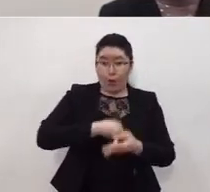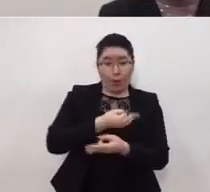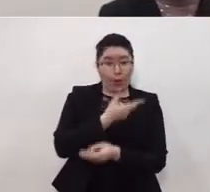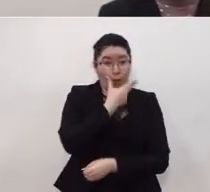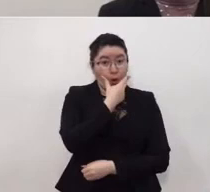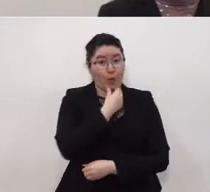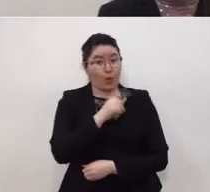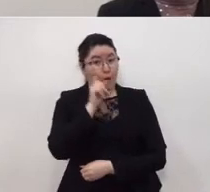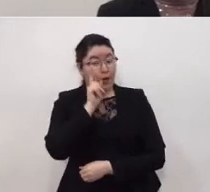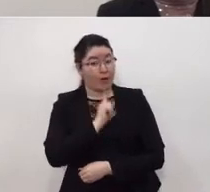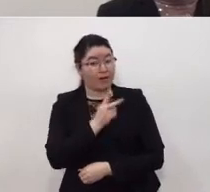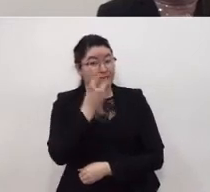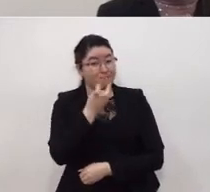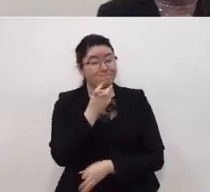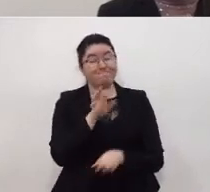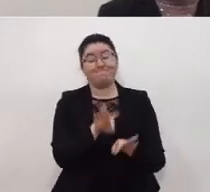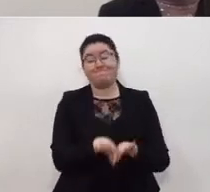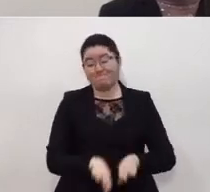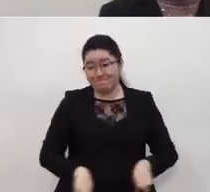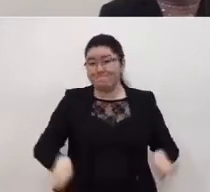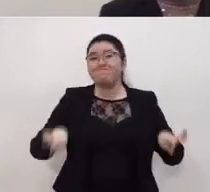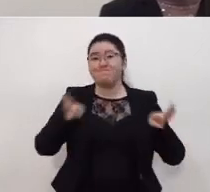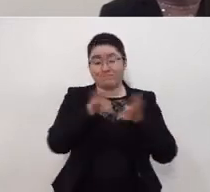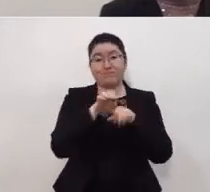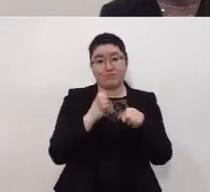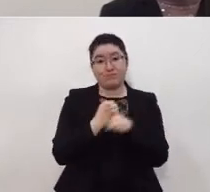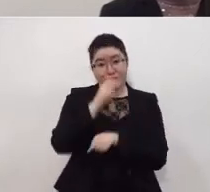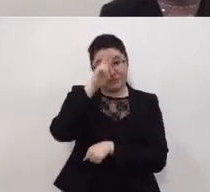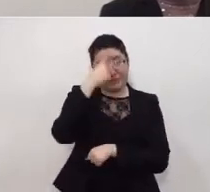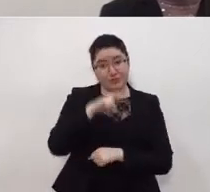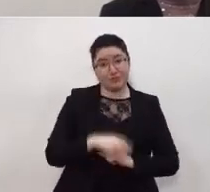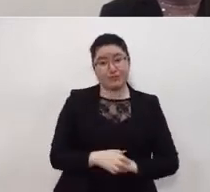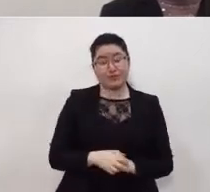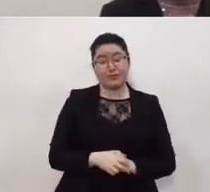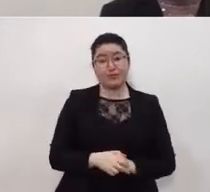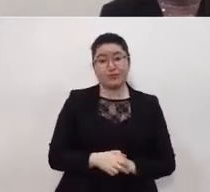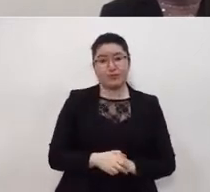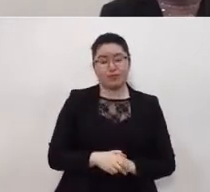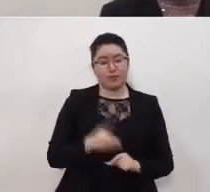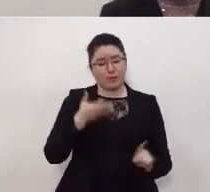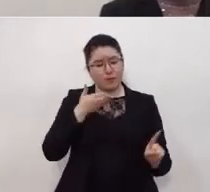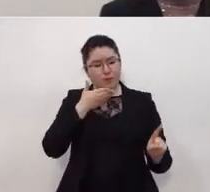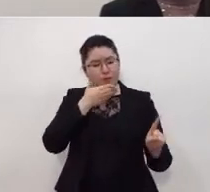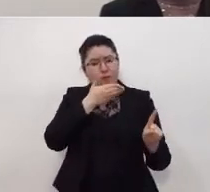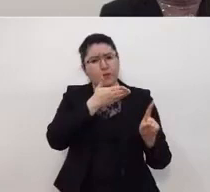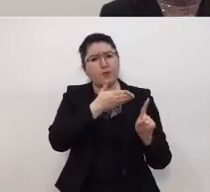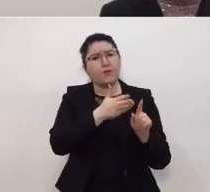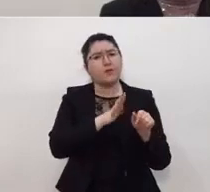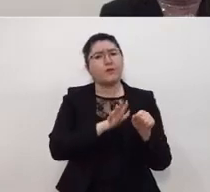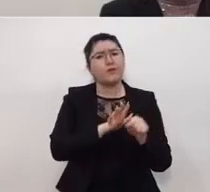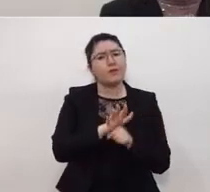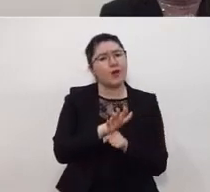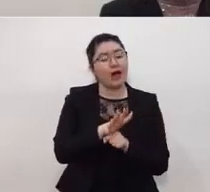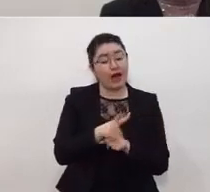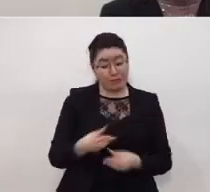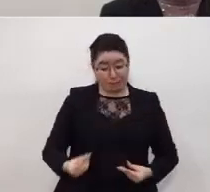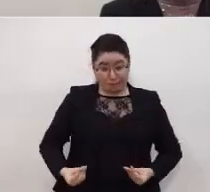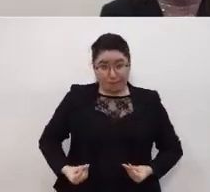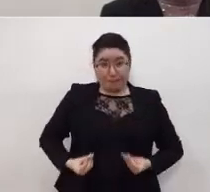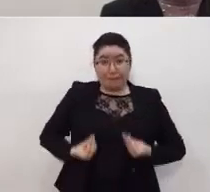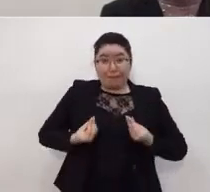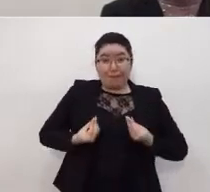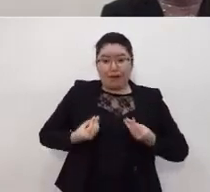todos es una prioridad para el estado de méxico y nuestro objetivo es salvar más vidas